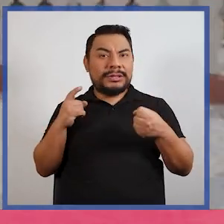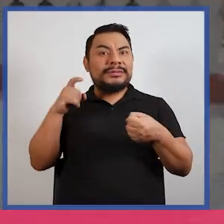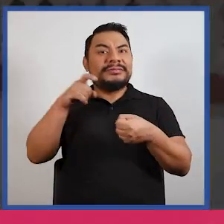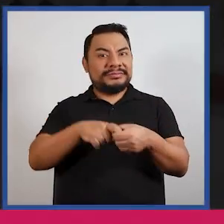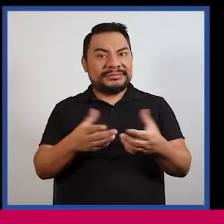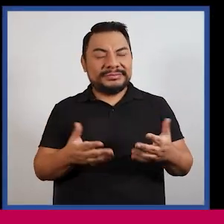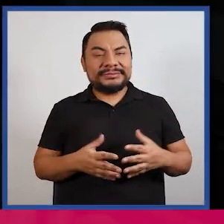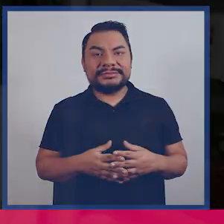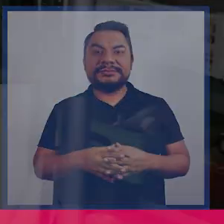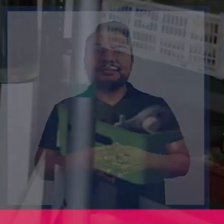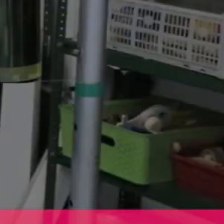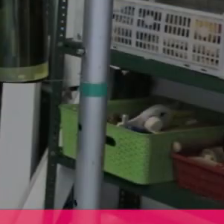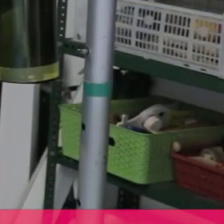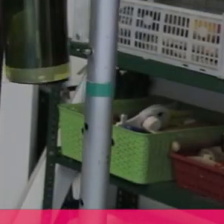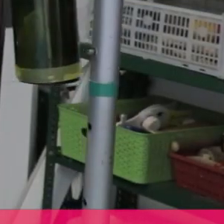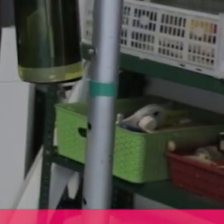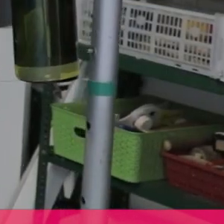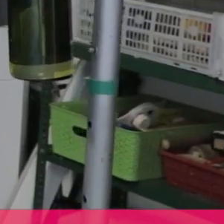poder participar.